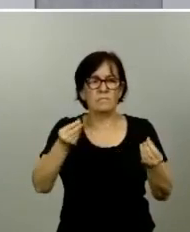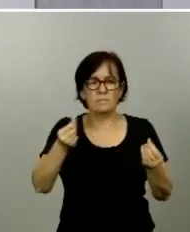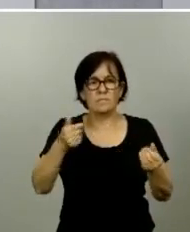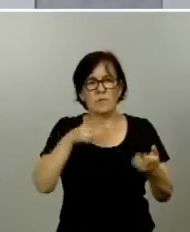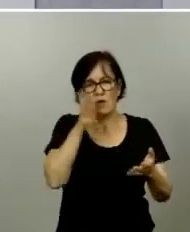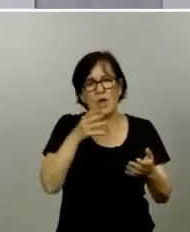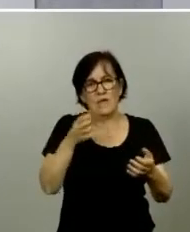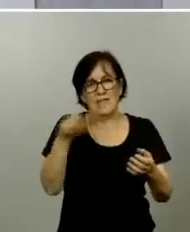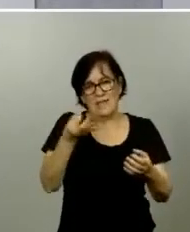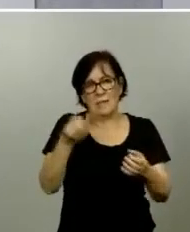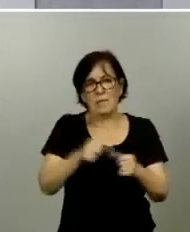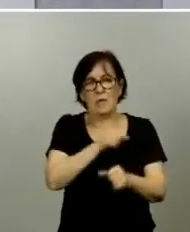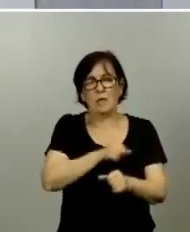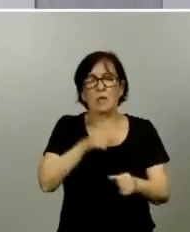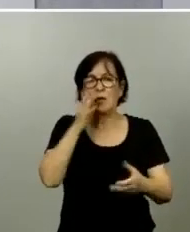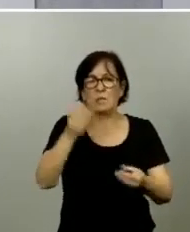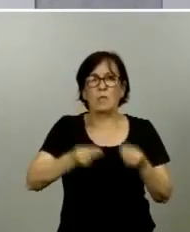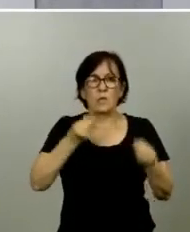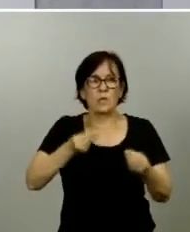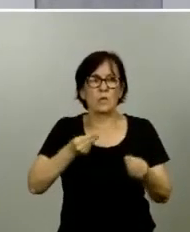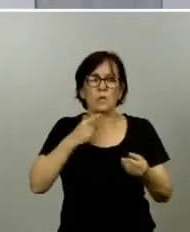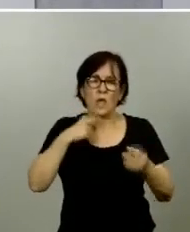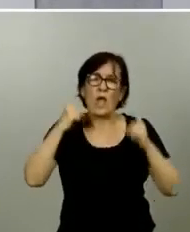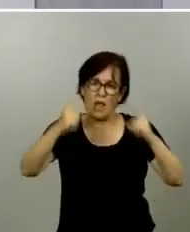y además se ponga en manifiesto su enorme esfuerzo